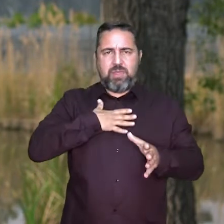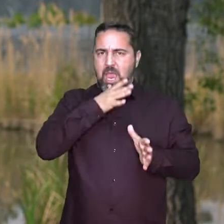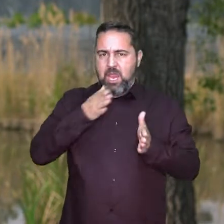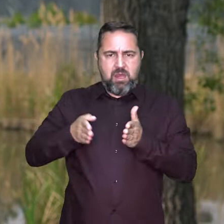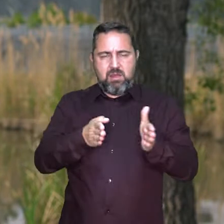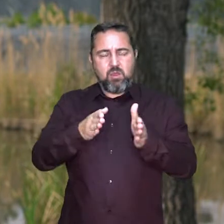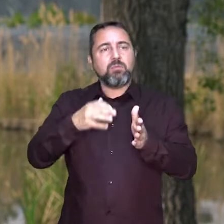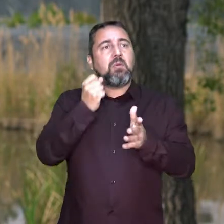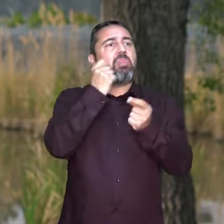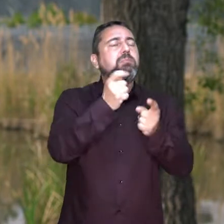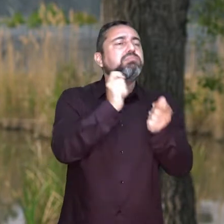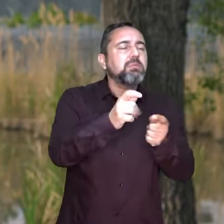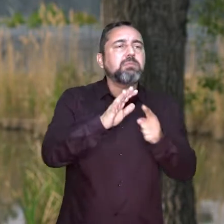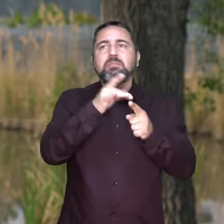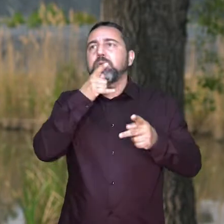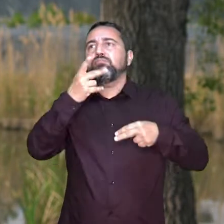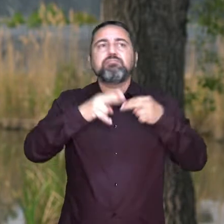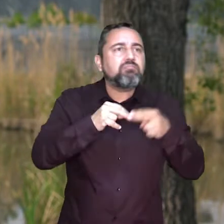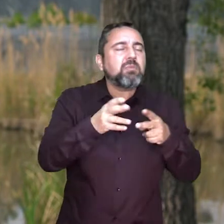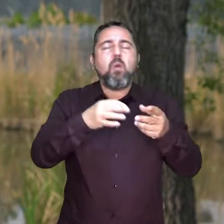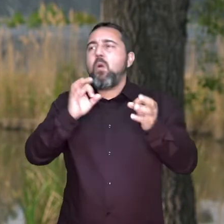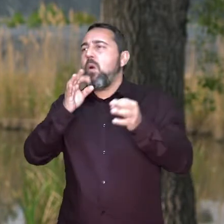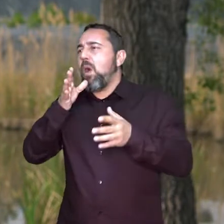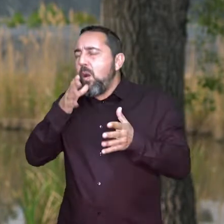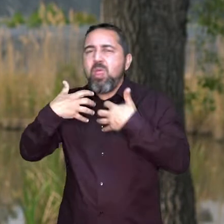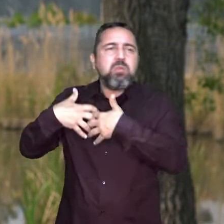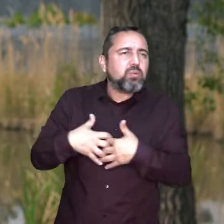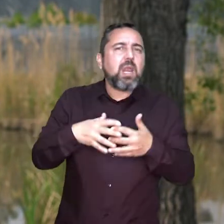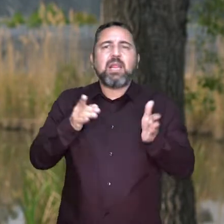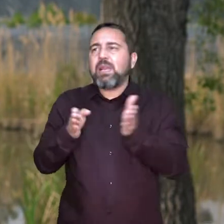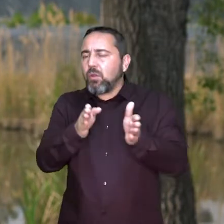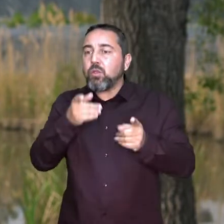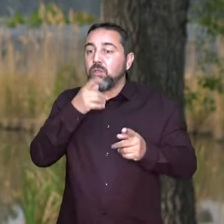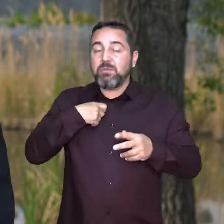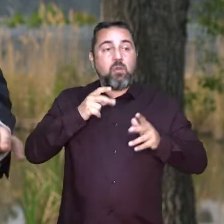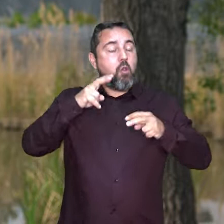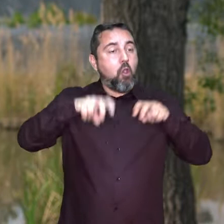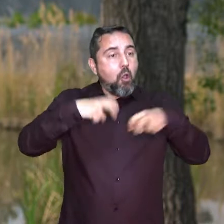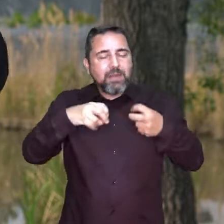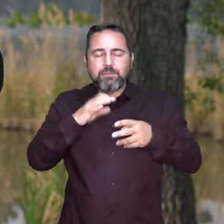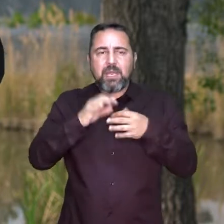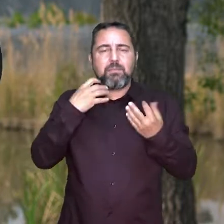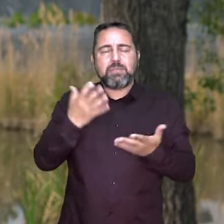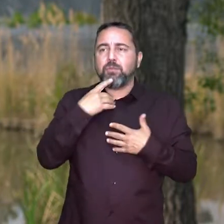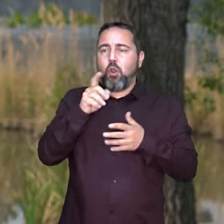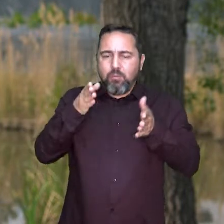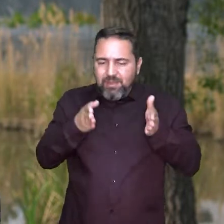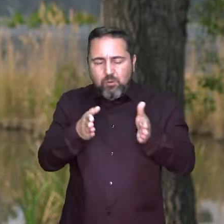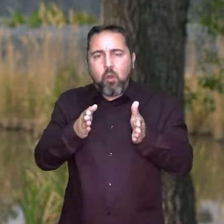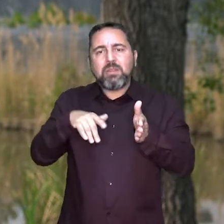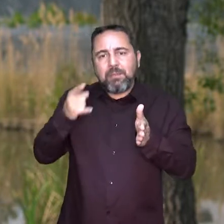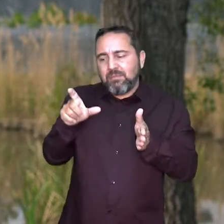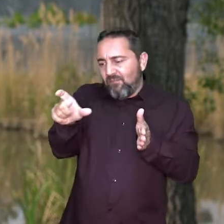otorgamos las concesiones para abastecimiento, regadío, usos industriales. Autorizamos las obras, no solo en dominio público hidráulico, sino también en las franjas